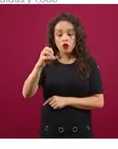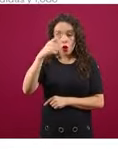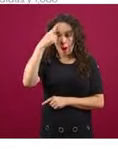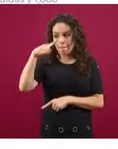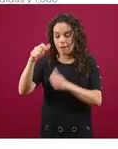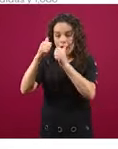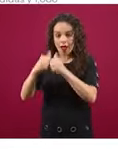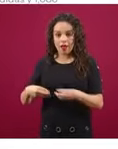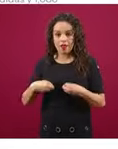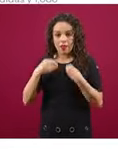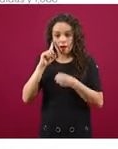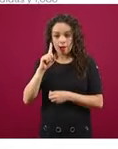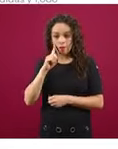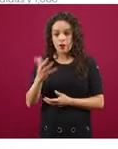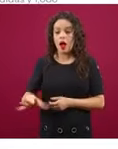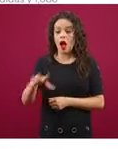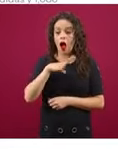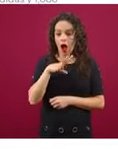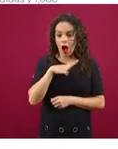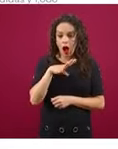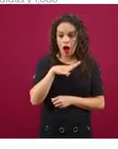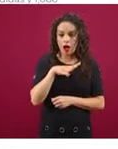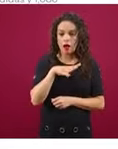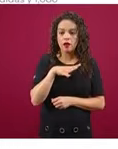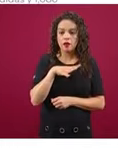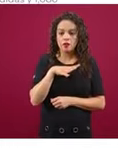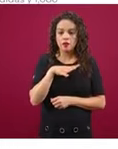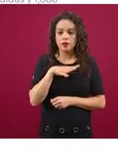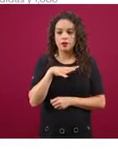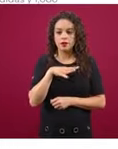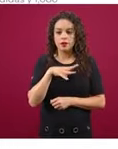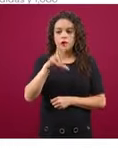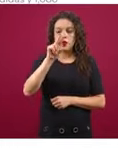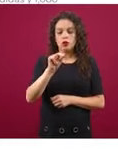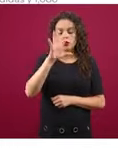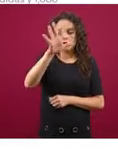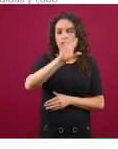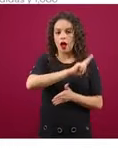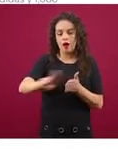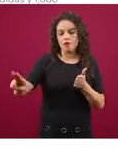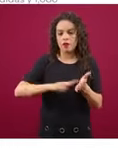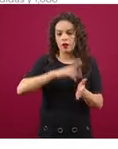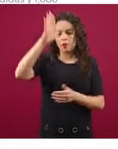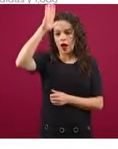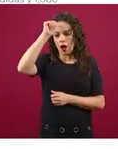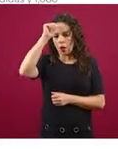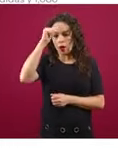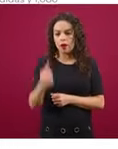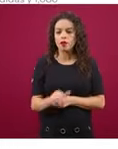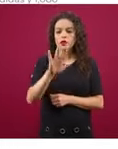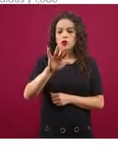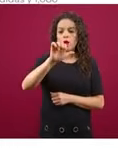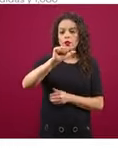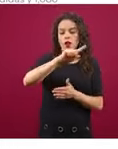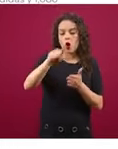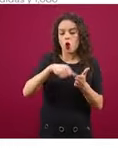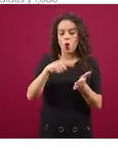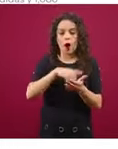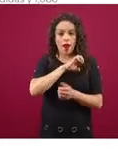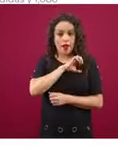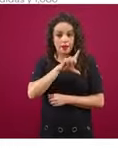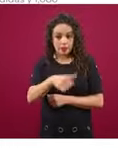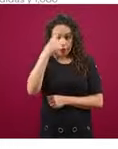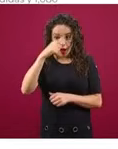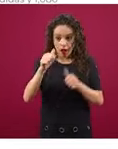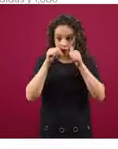convenios firmados, con 56 refugios especializados, con organizaciones civiles y con